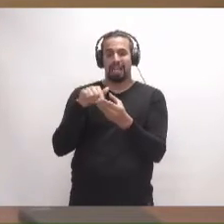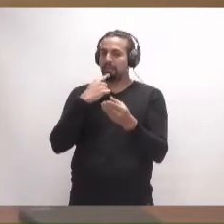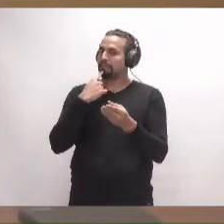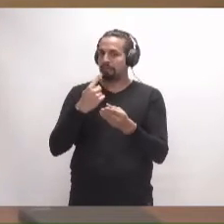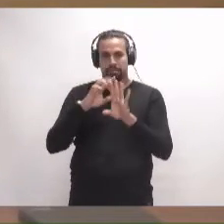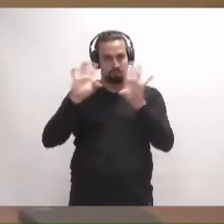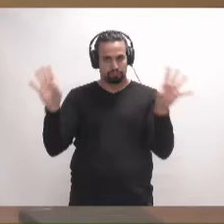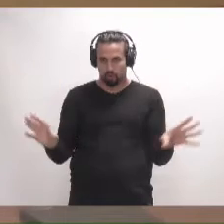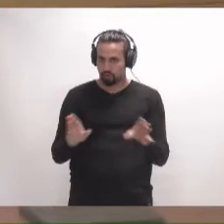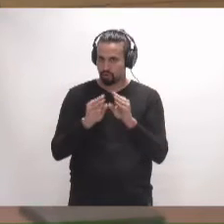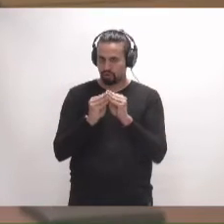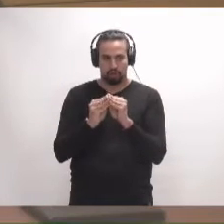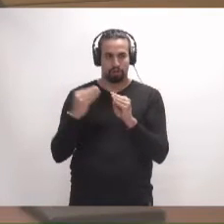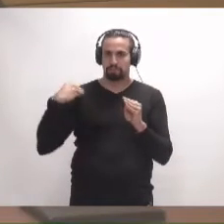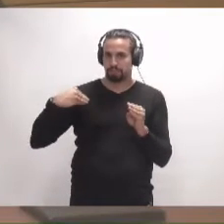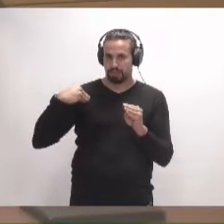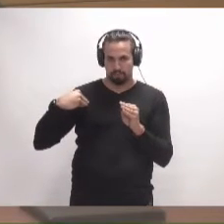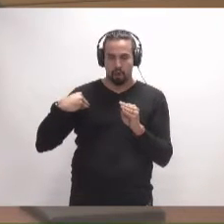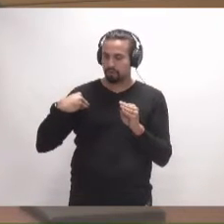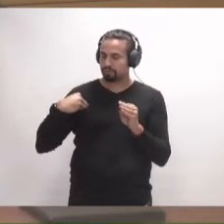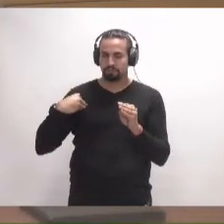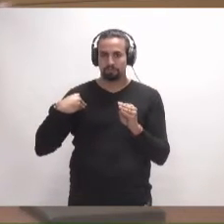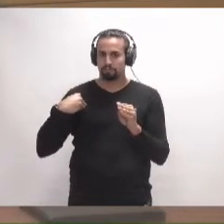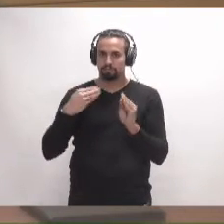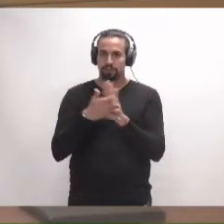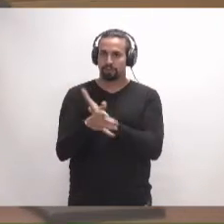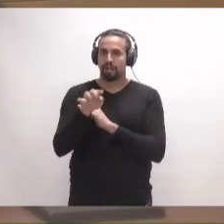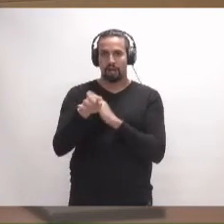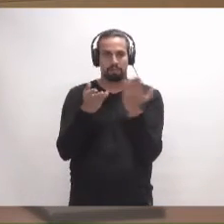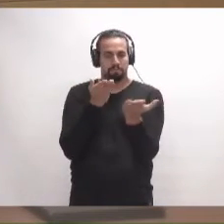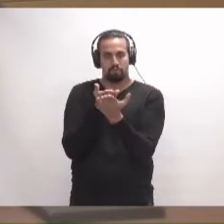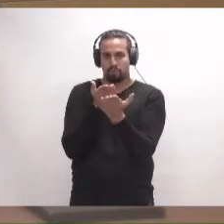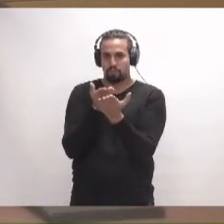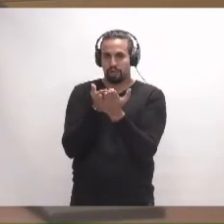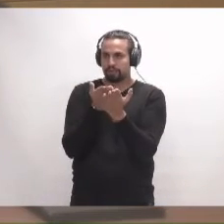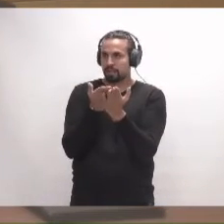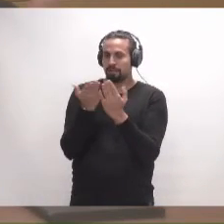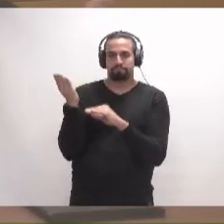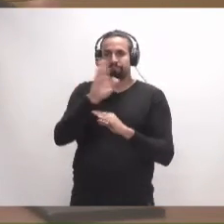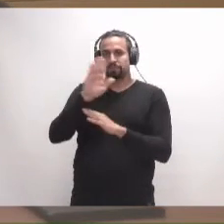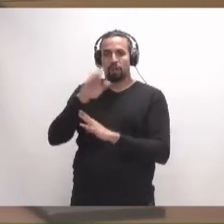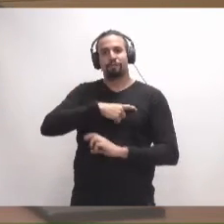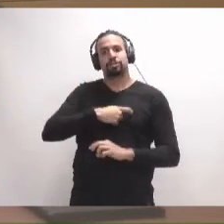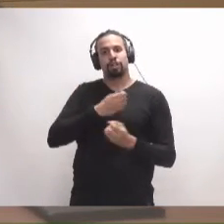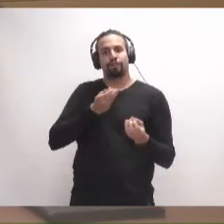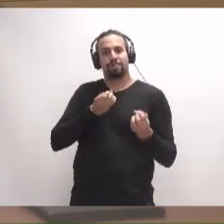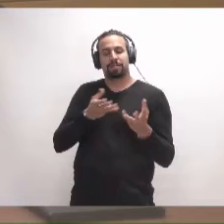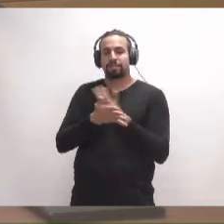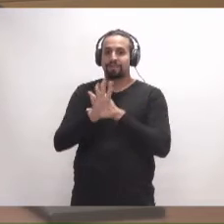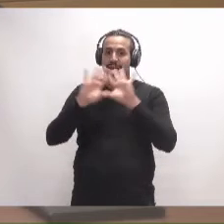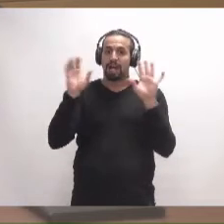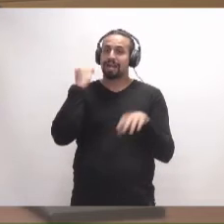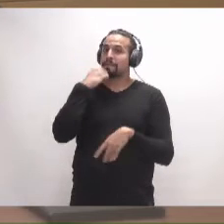en el mismo sentido en el que se determina en la propuesta que se elevó a la comisión informativa. Es decir, se concluye que las